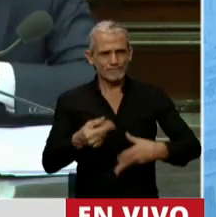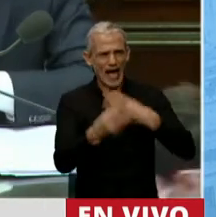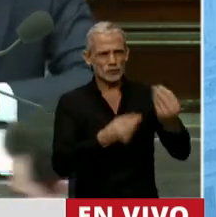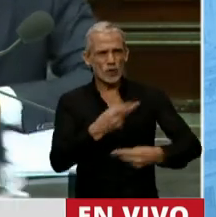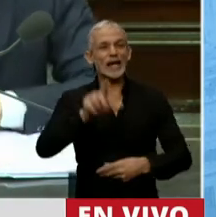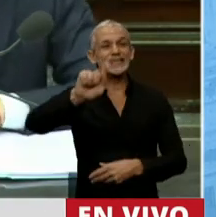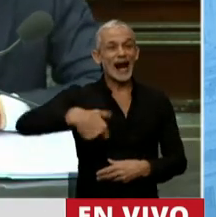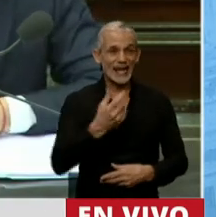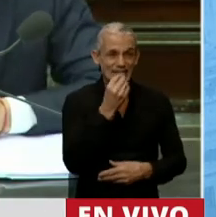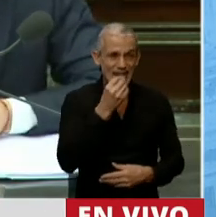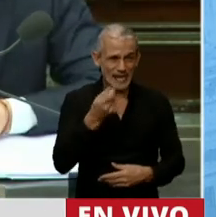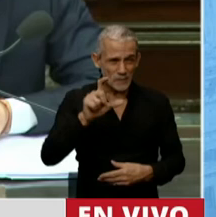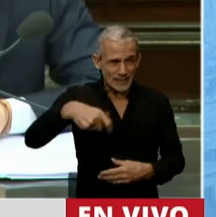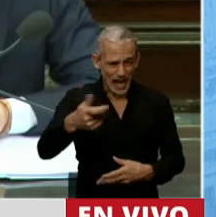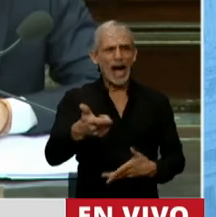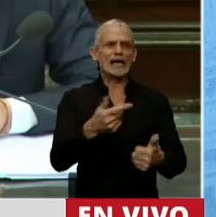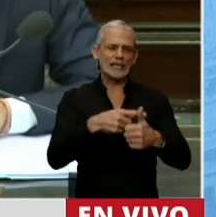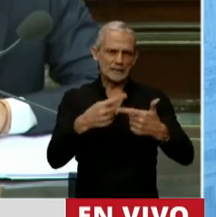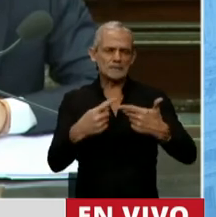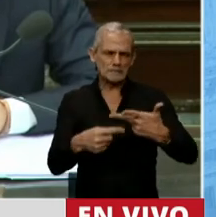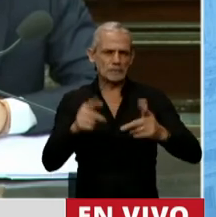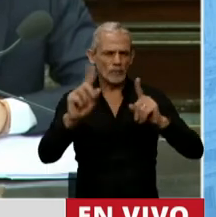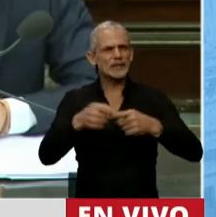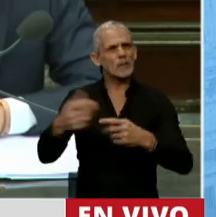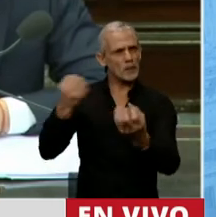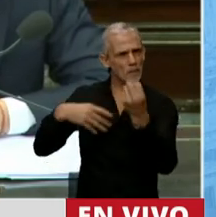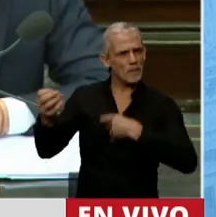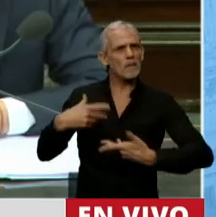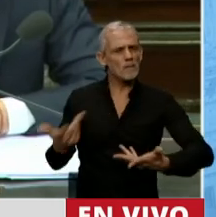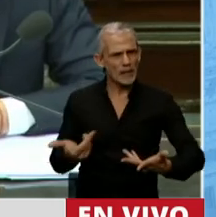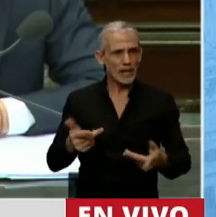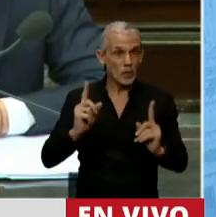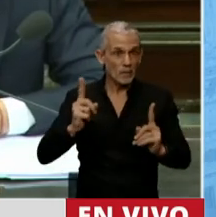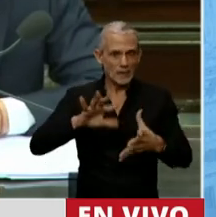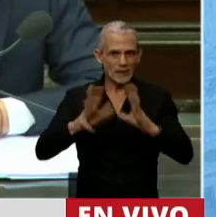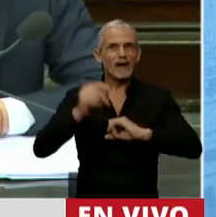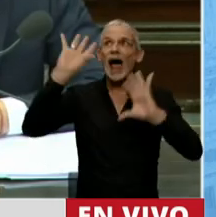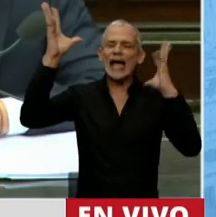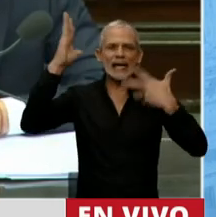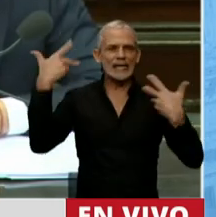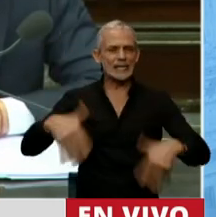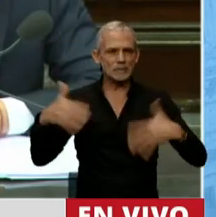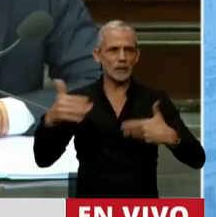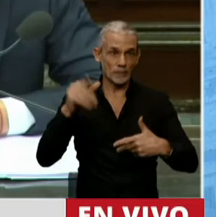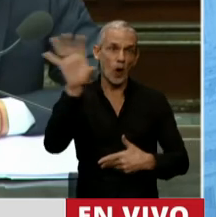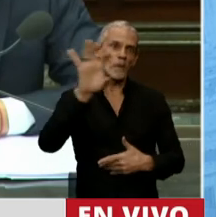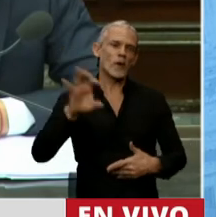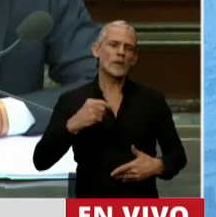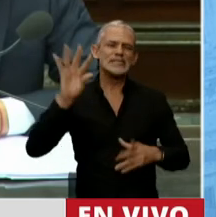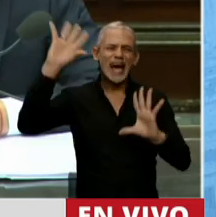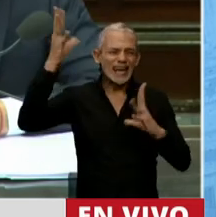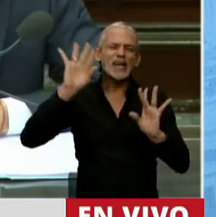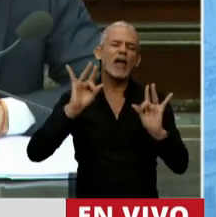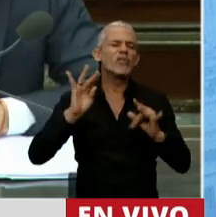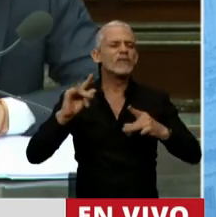Las tarjetas alimentarias. Y hemos recibido también, nos ha golpeado, como decía el clima, porque somos una provincia con un clima